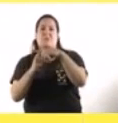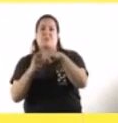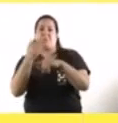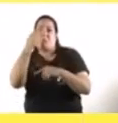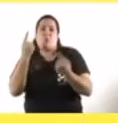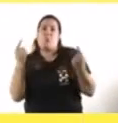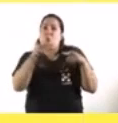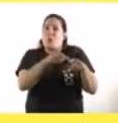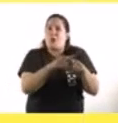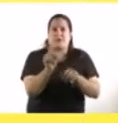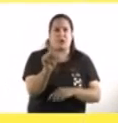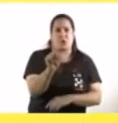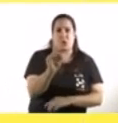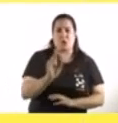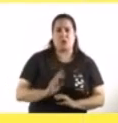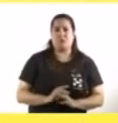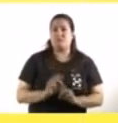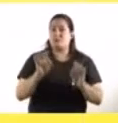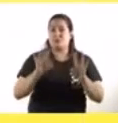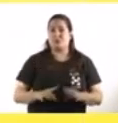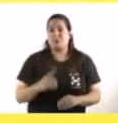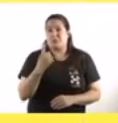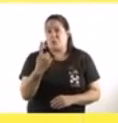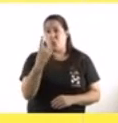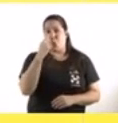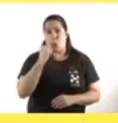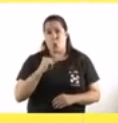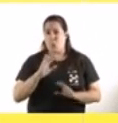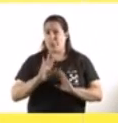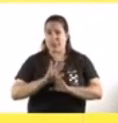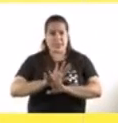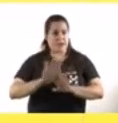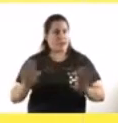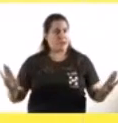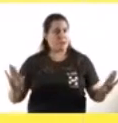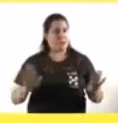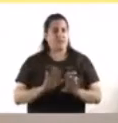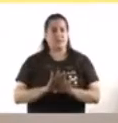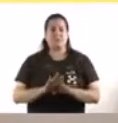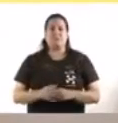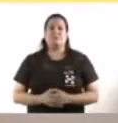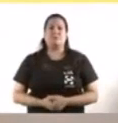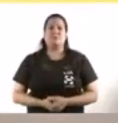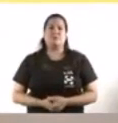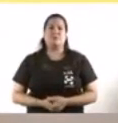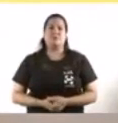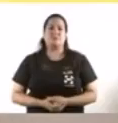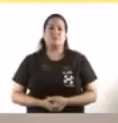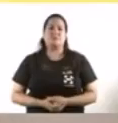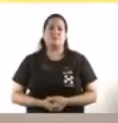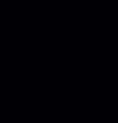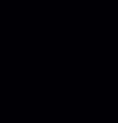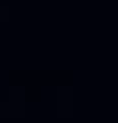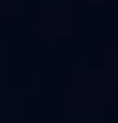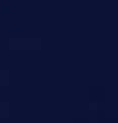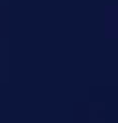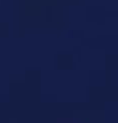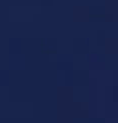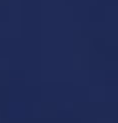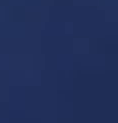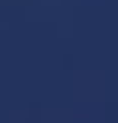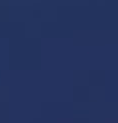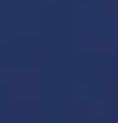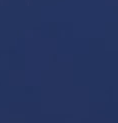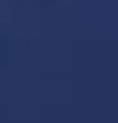escuela con lo cual estuvo solamente un turno un solo día en el establecimiento gracias gracias gracias